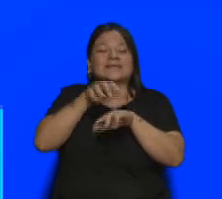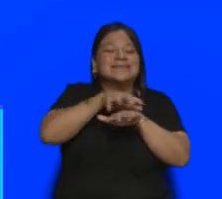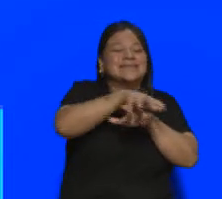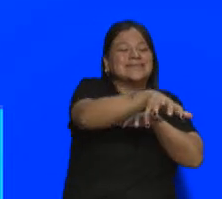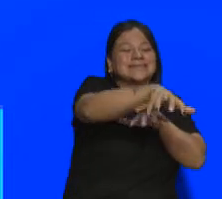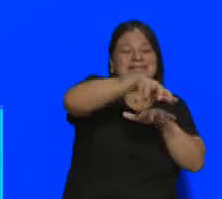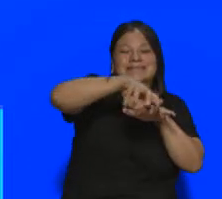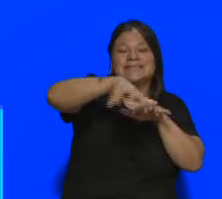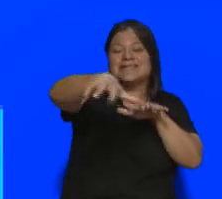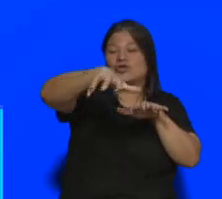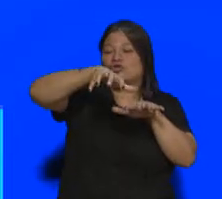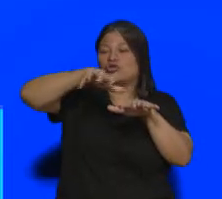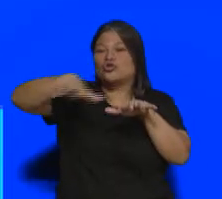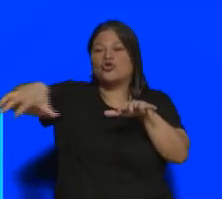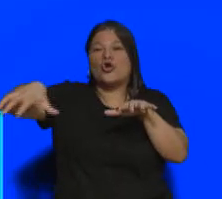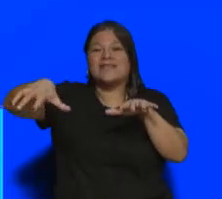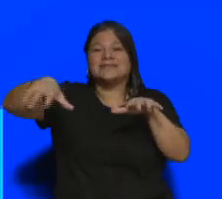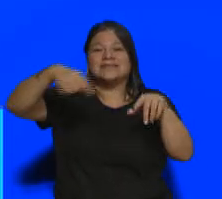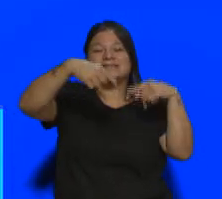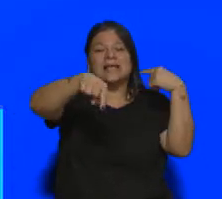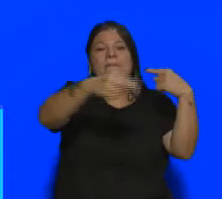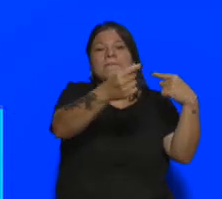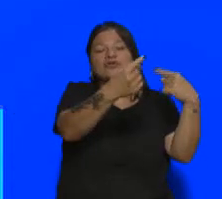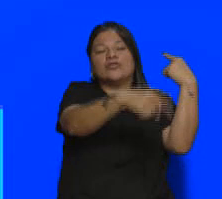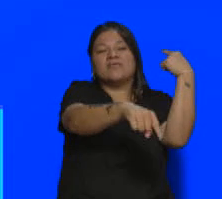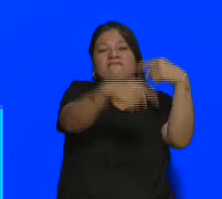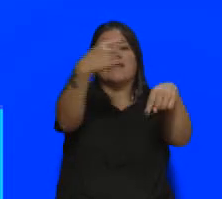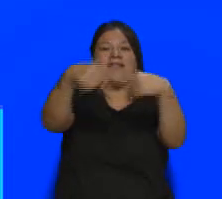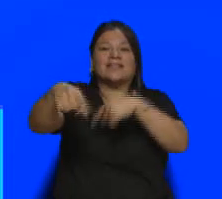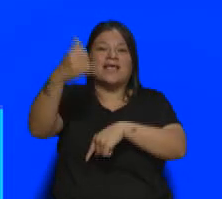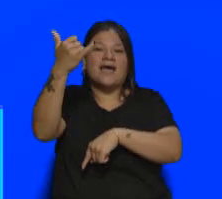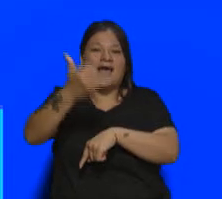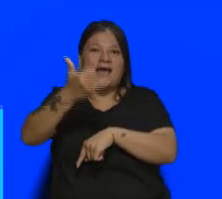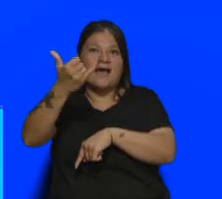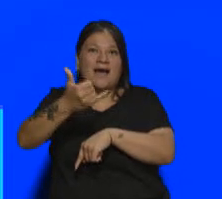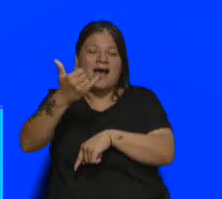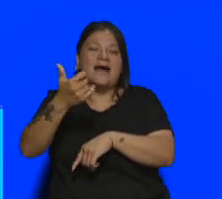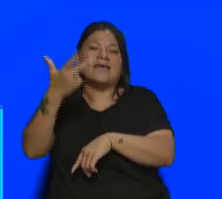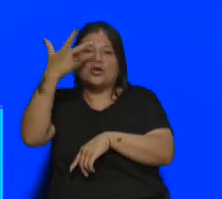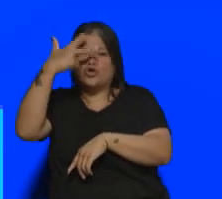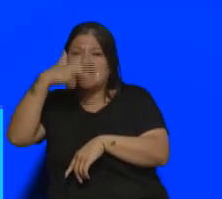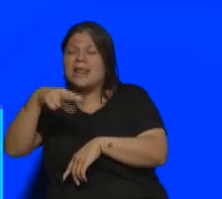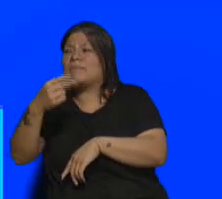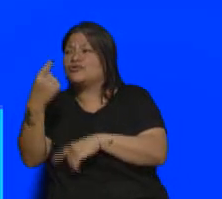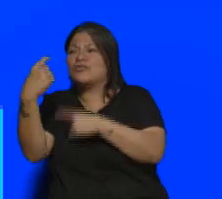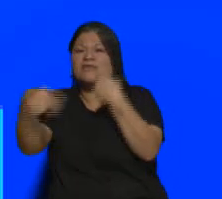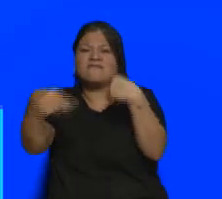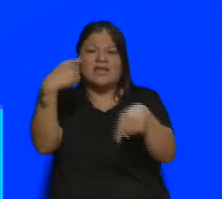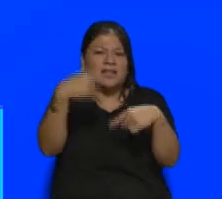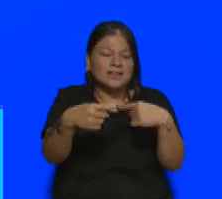con respecto a los distintos precios y valores que se mueven en la ciudad con respecto al alojamiento, por supuesto.